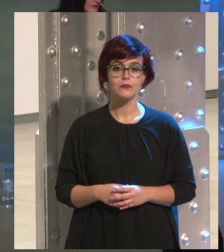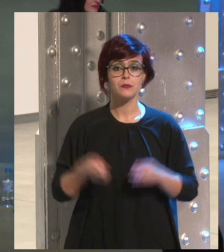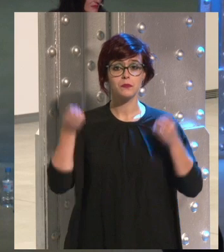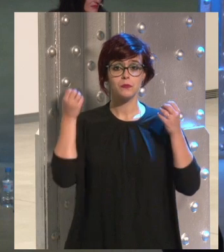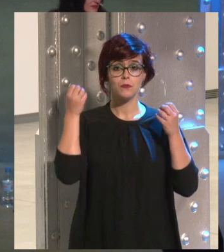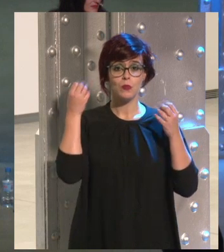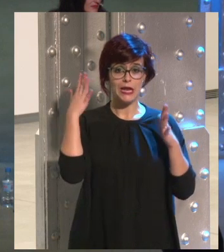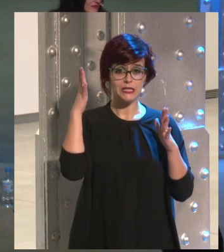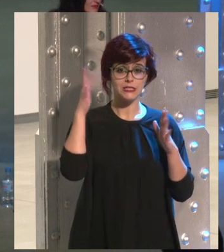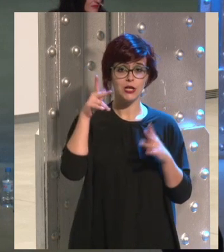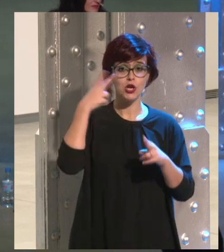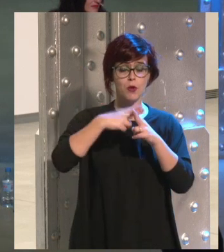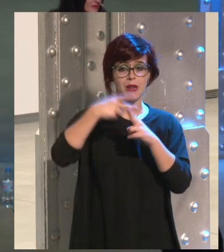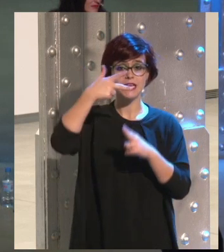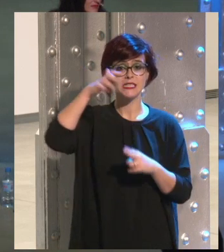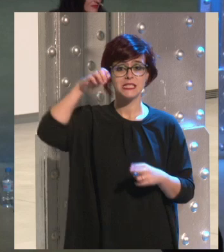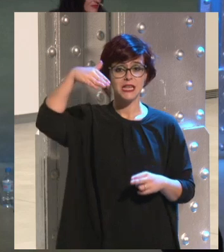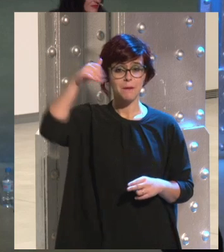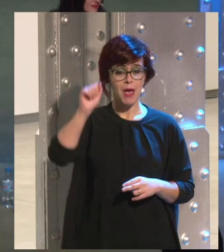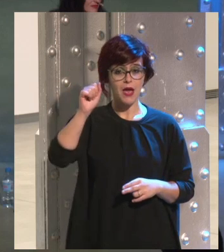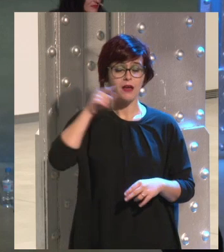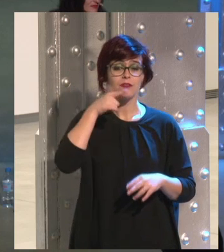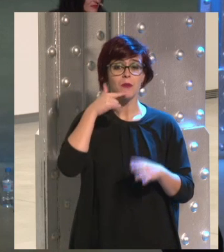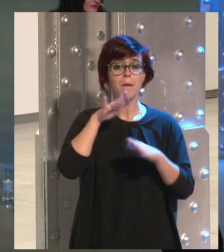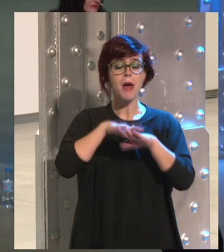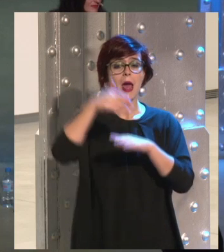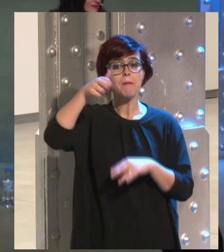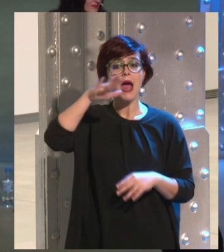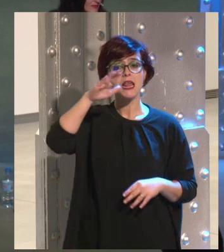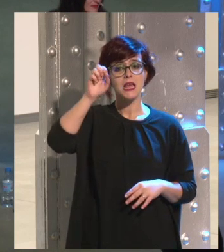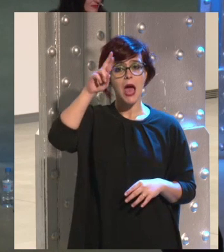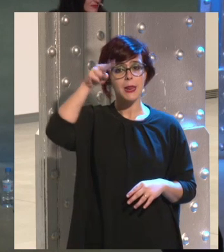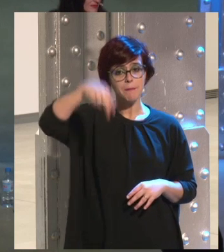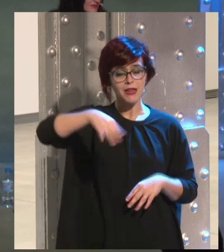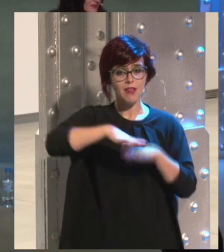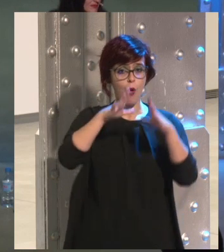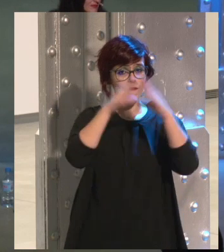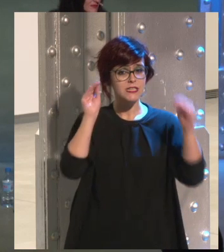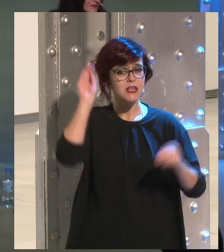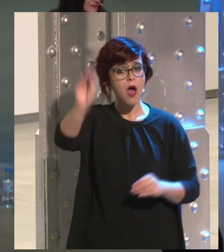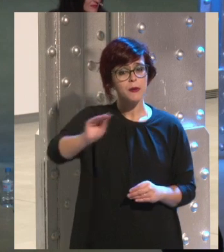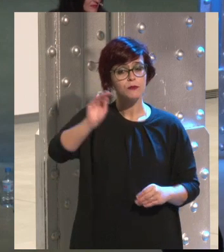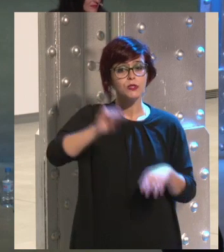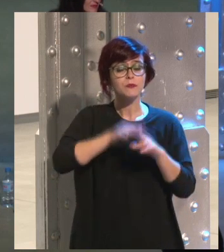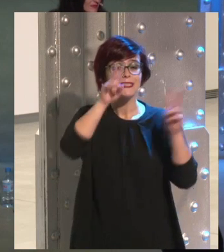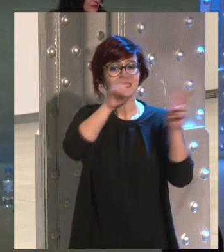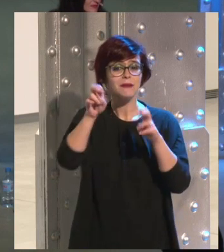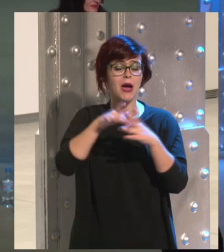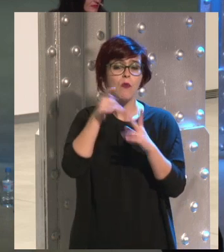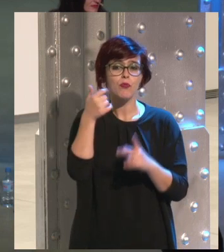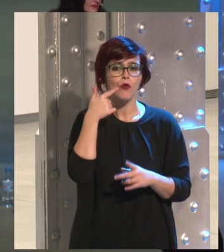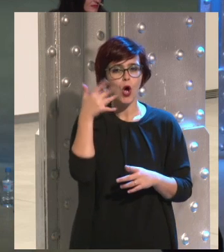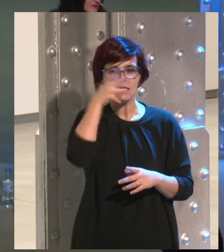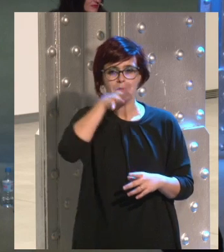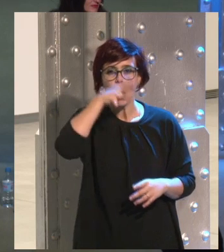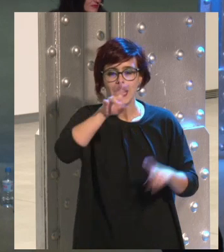Buenas, mi nombre es Chema y la pregunta era para Mari Carmen, creo que era, de la universidad. Era sobre un poquito de